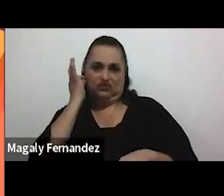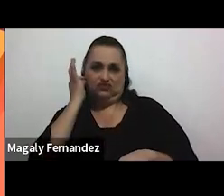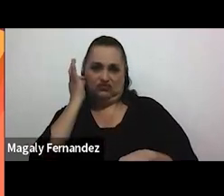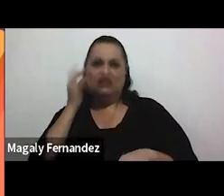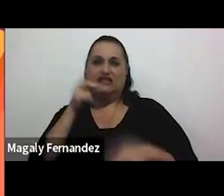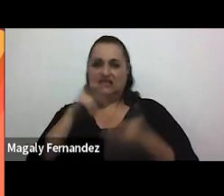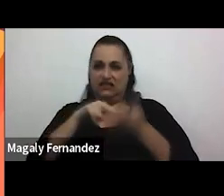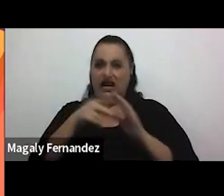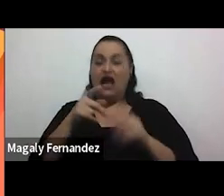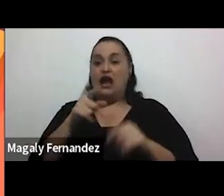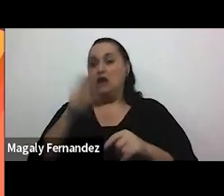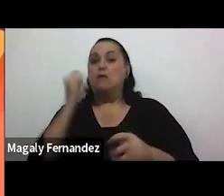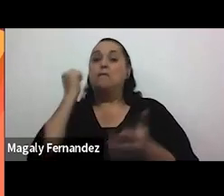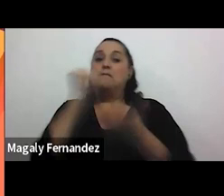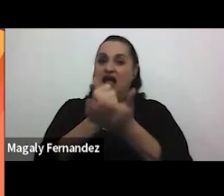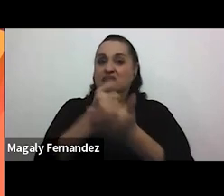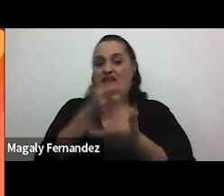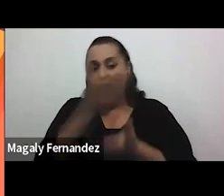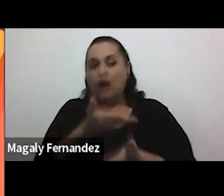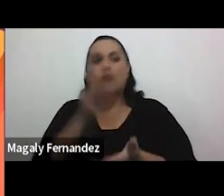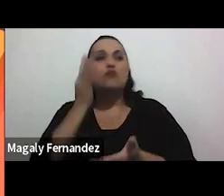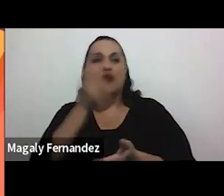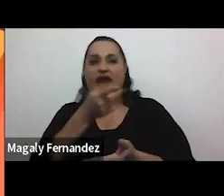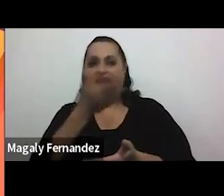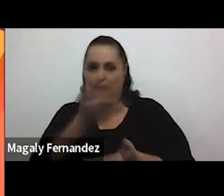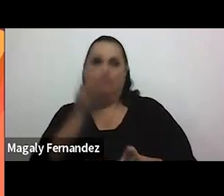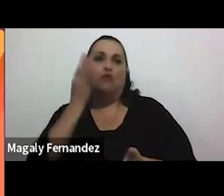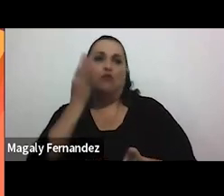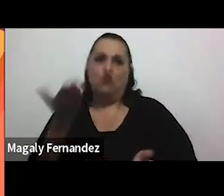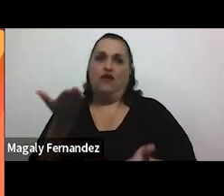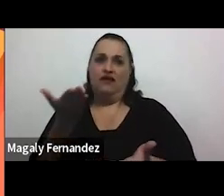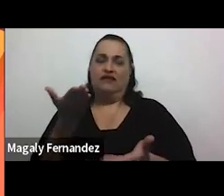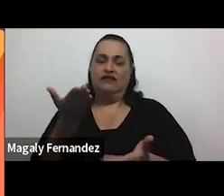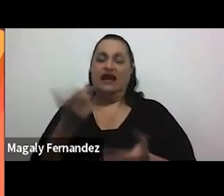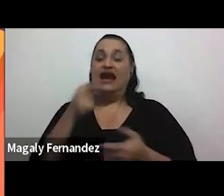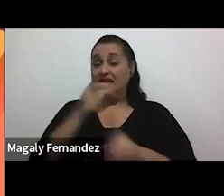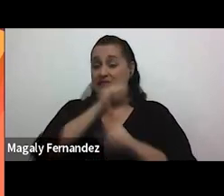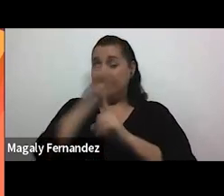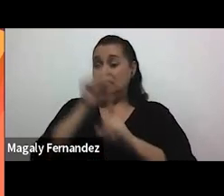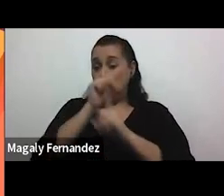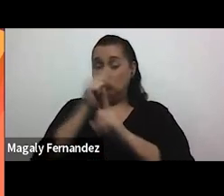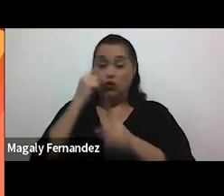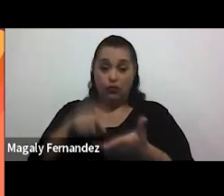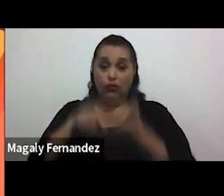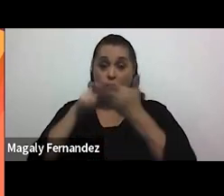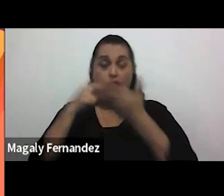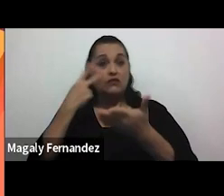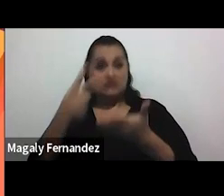vida de una mujer por el hecho de ser mujer. Y en este caso es muy interesante evidenciar que aquí es donde